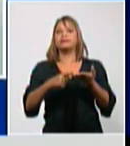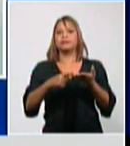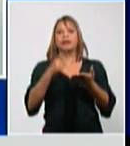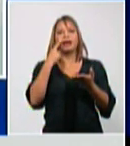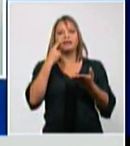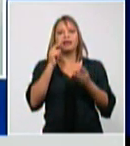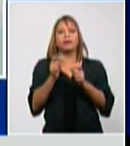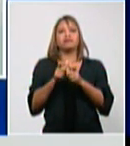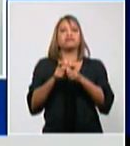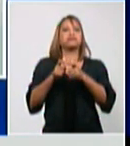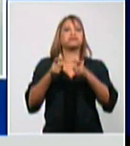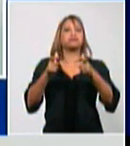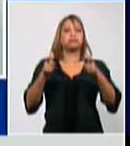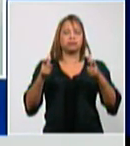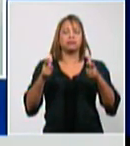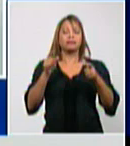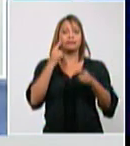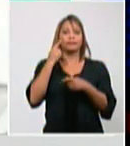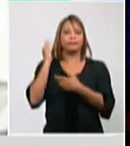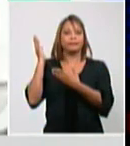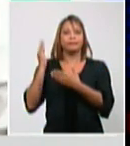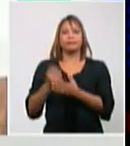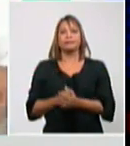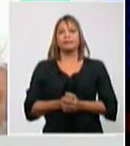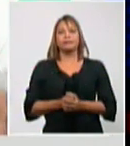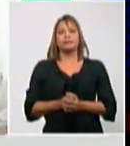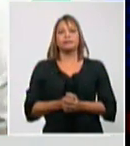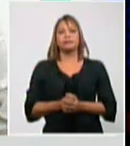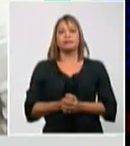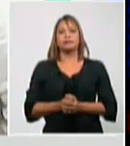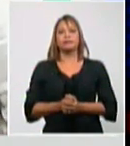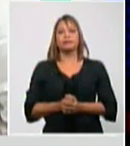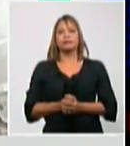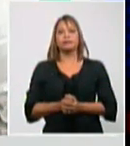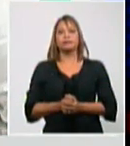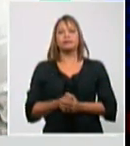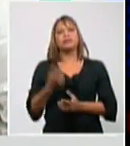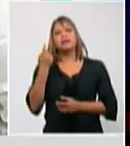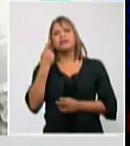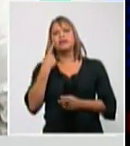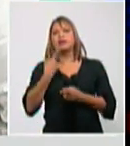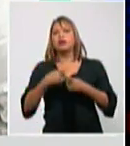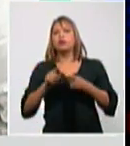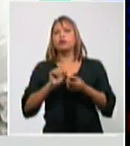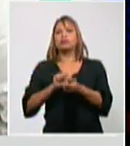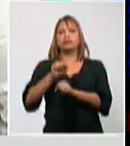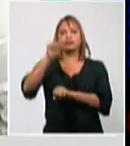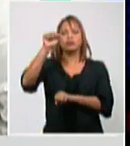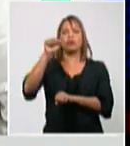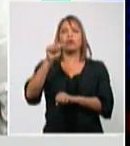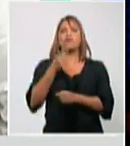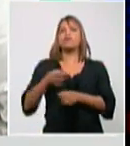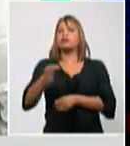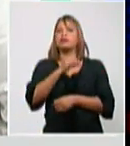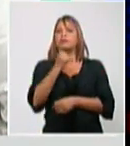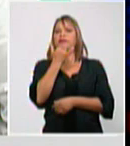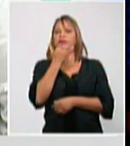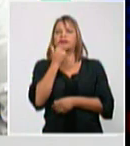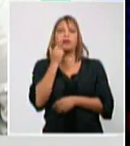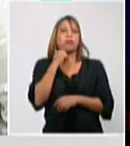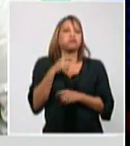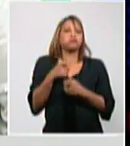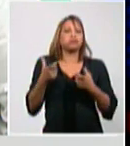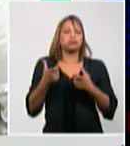incrementando no sé si tendrás a mano el mapa con los municipios de mayor afectación en el caso de la